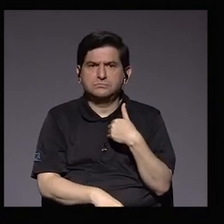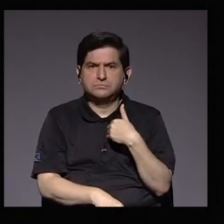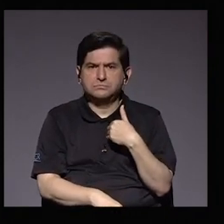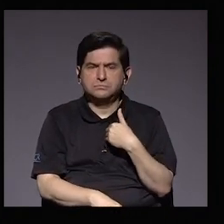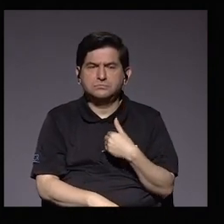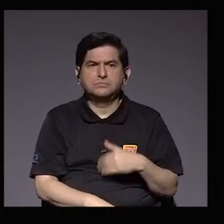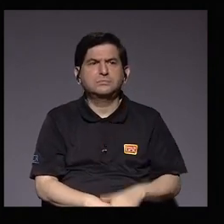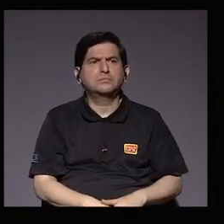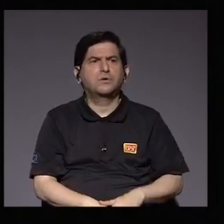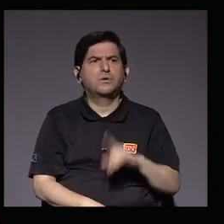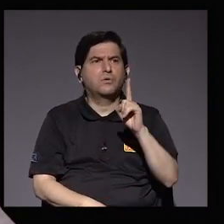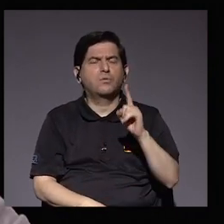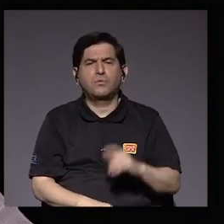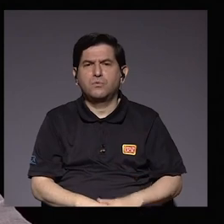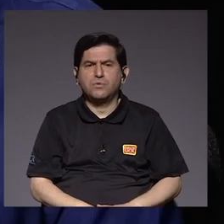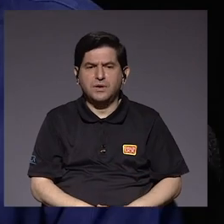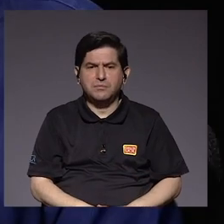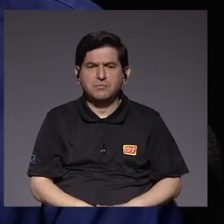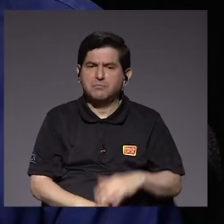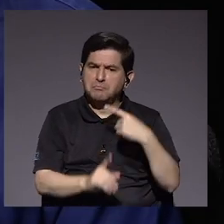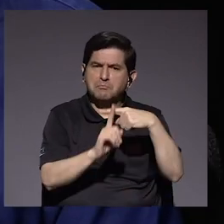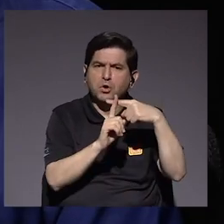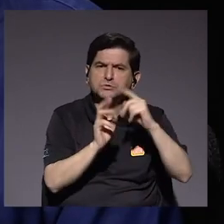una razón positiva?